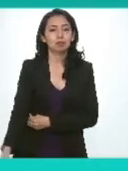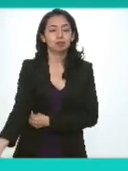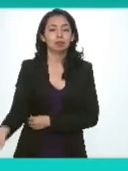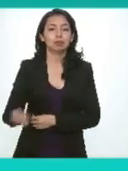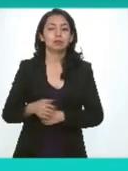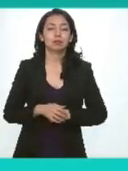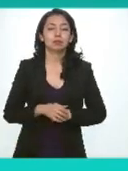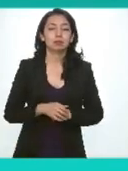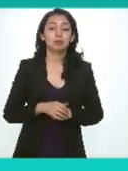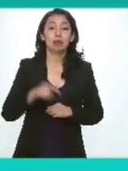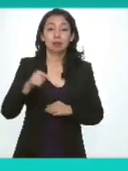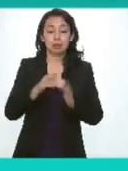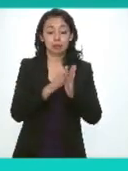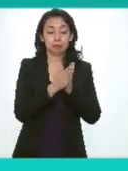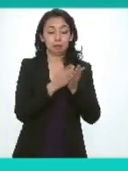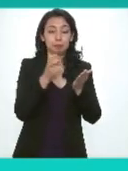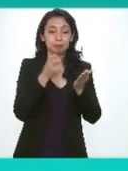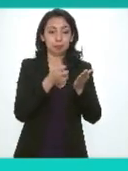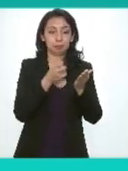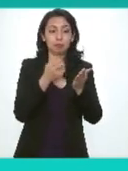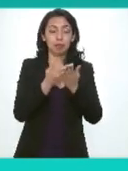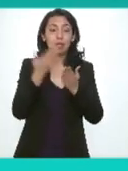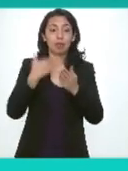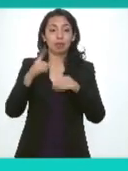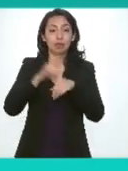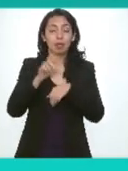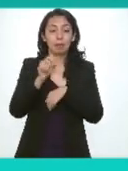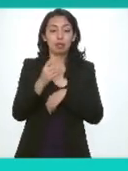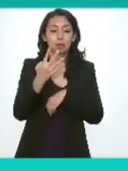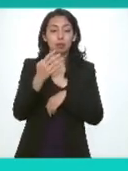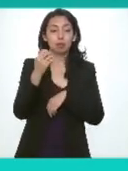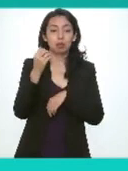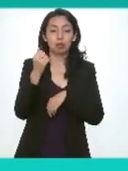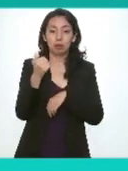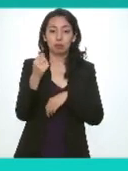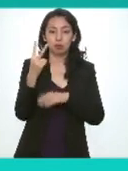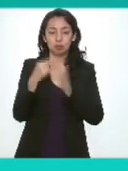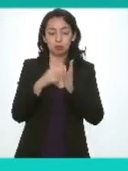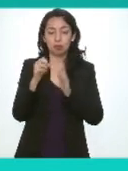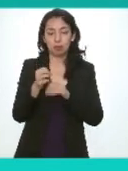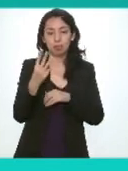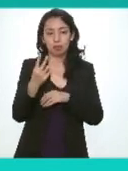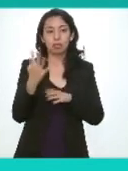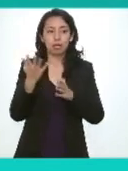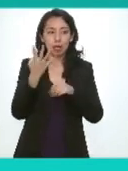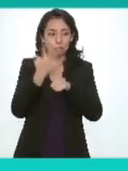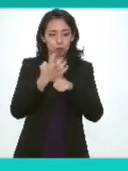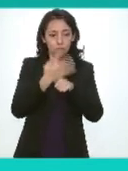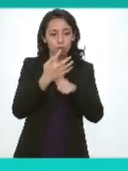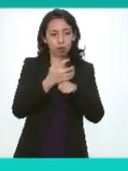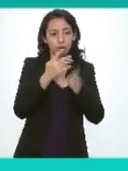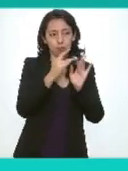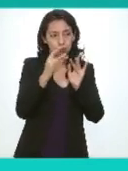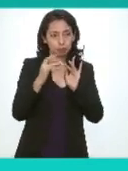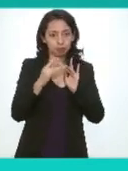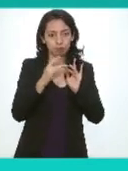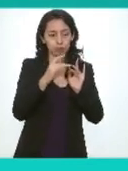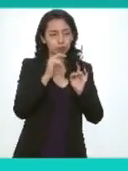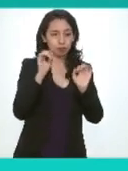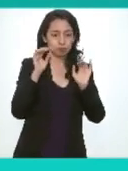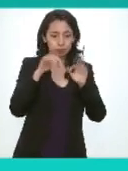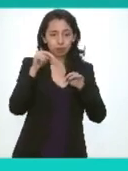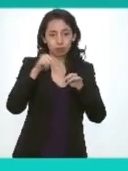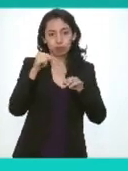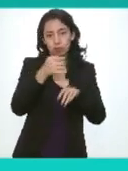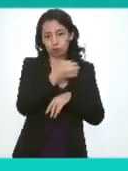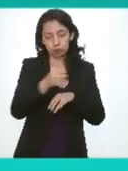este manual fue aprobado el 24 de agosto del año en curso en la cuarta sesión ordinaria de la comisión y